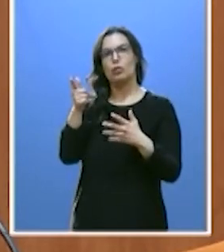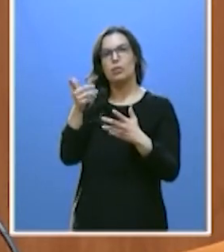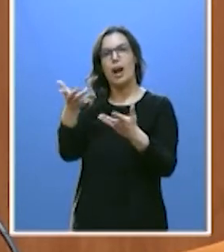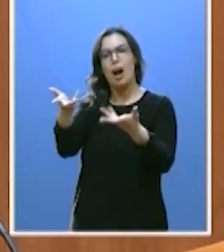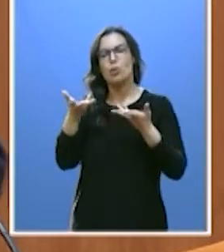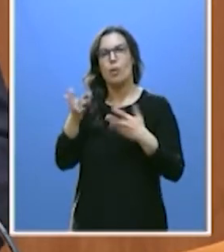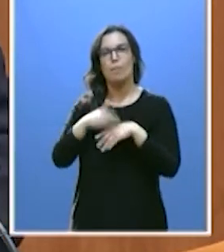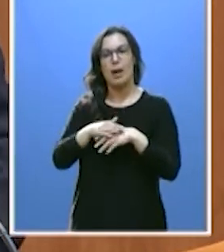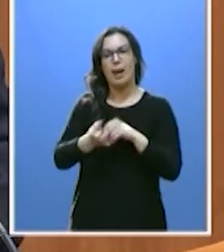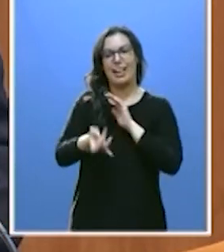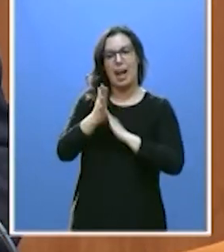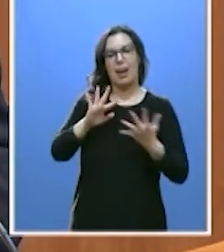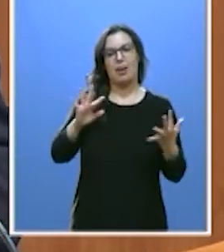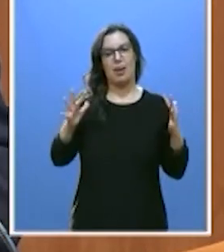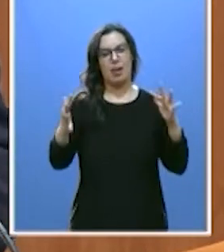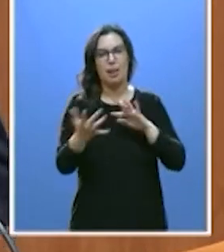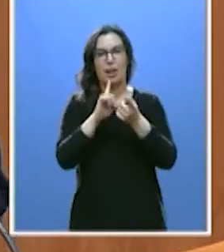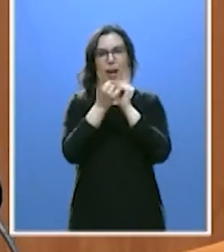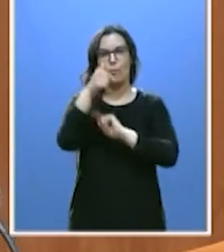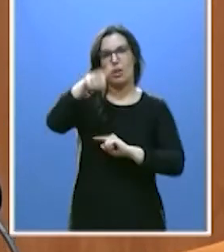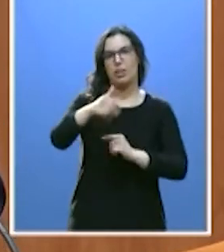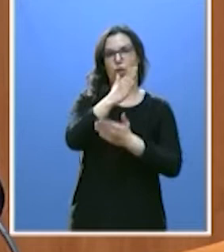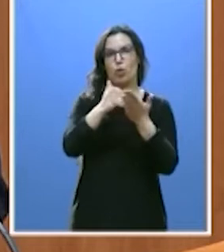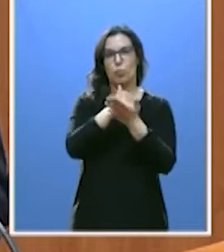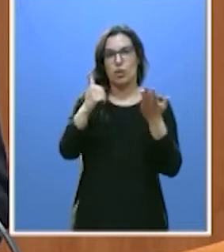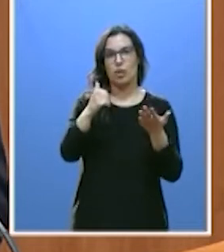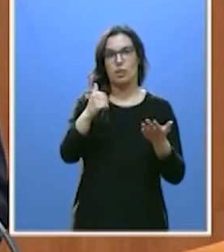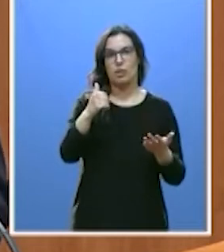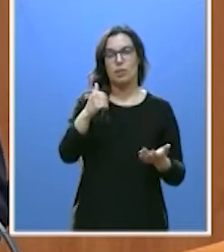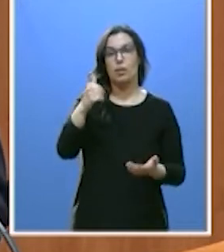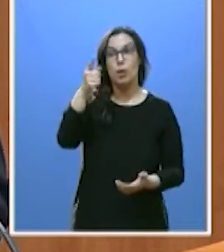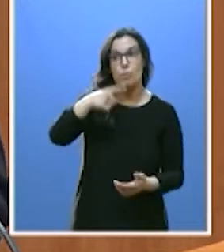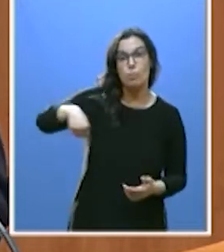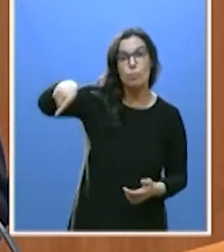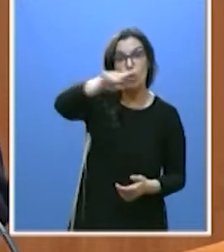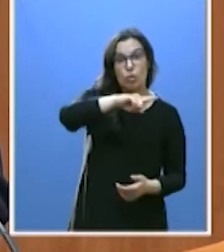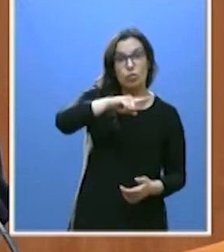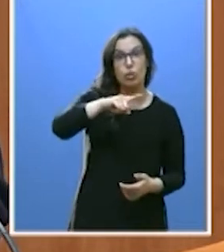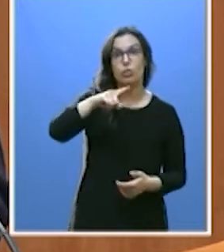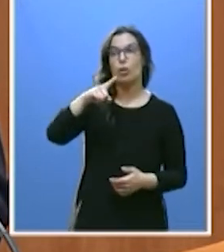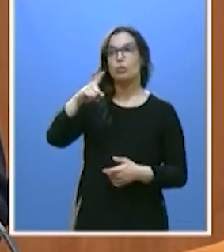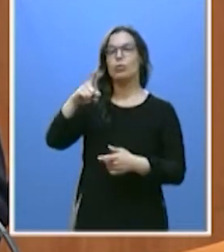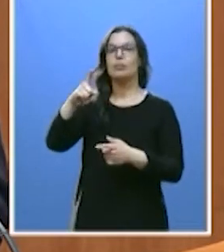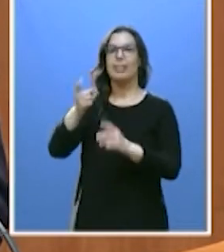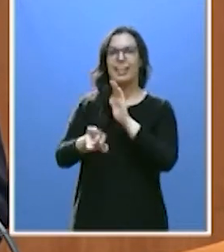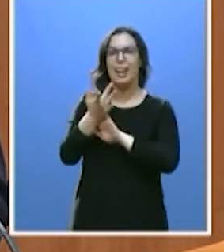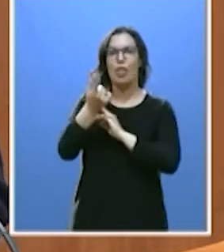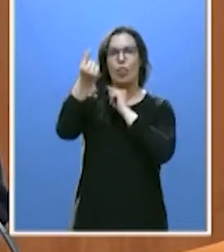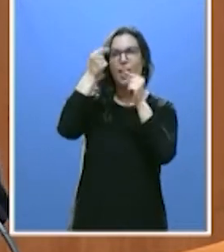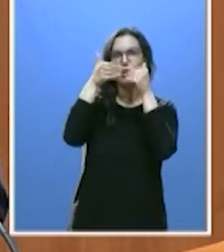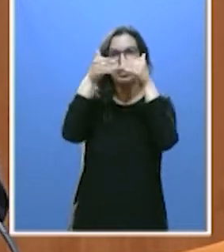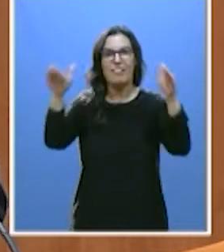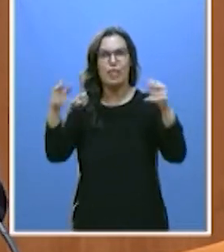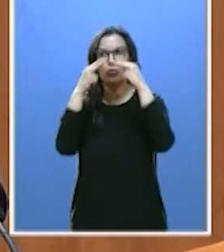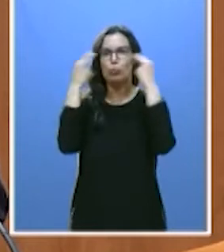el cambio en esta comunidad. Sois vosotros los que habéis traído los datos abiertos y el acceso a la información.